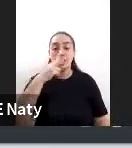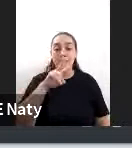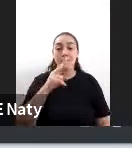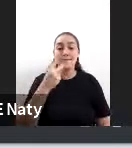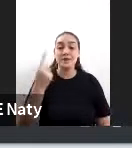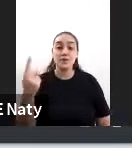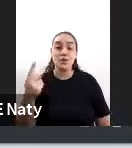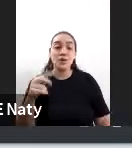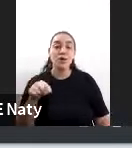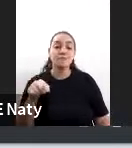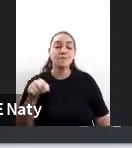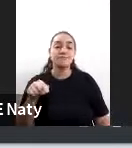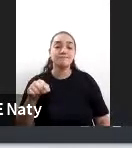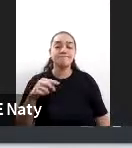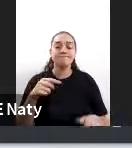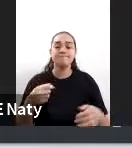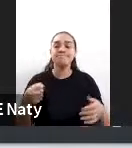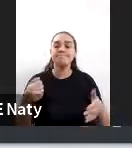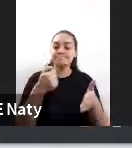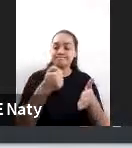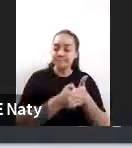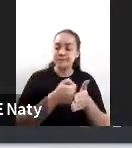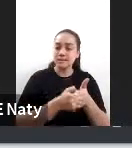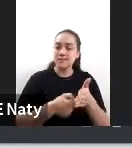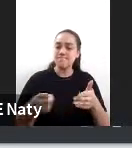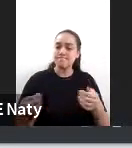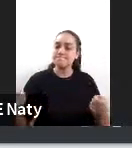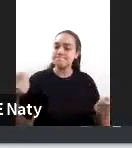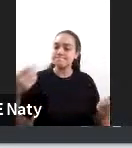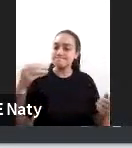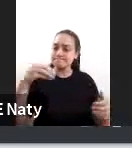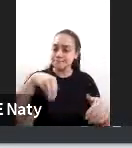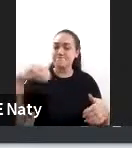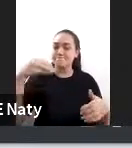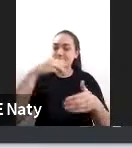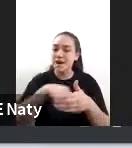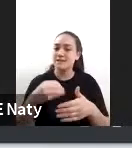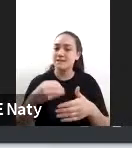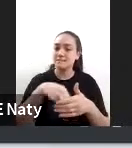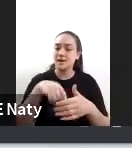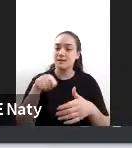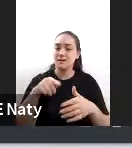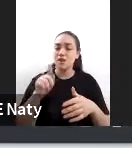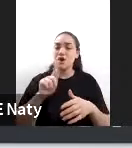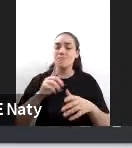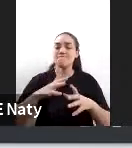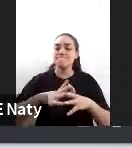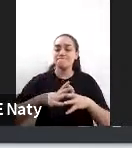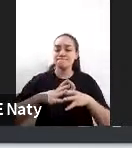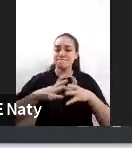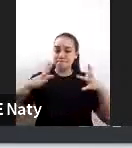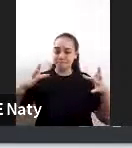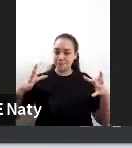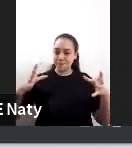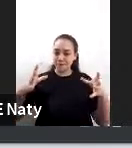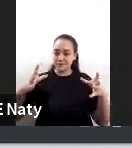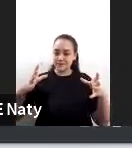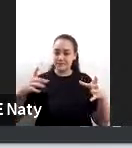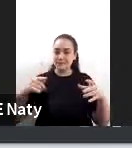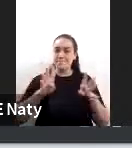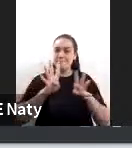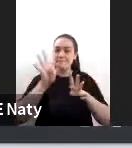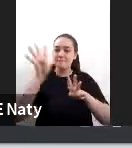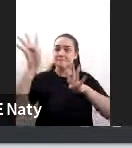reforzar toda esa infraestructura ya no tanto crecer en términos de alargar esos brazos sino